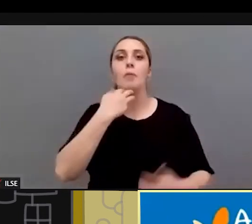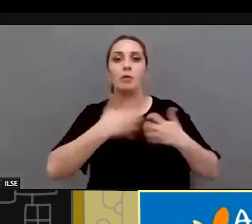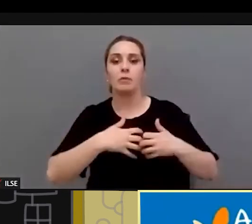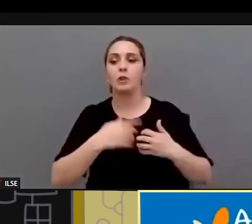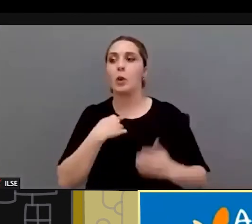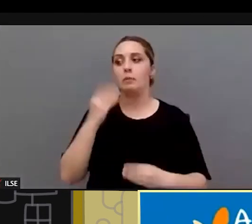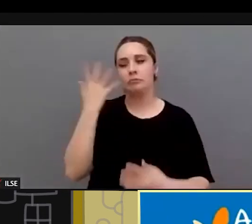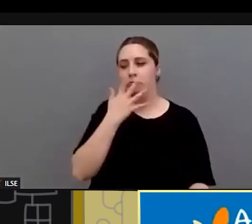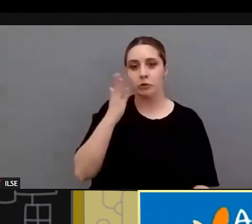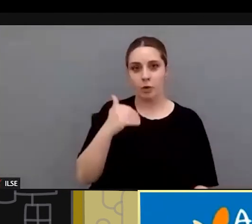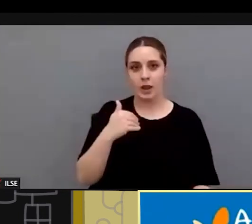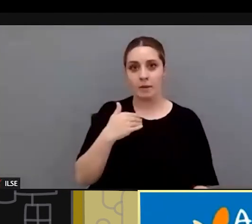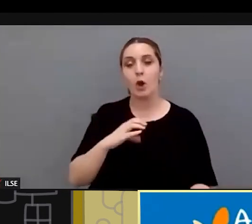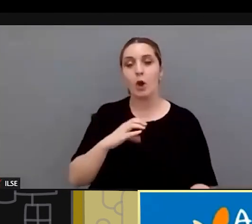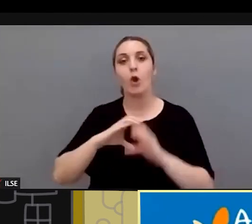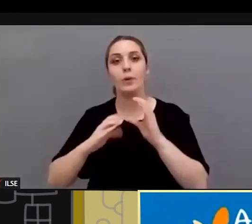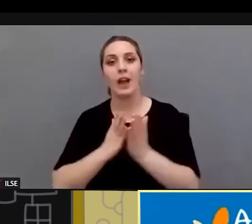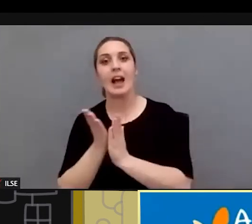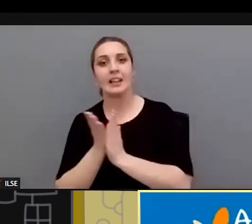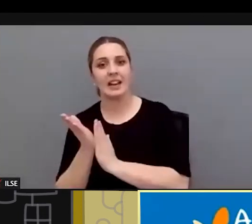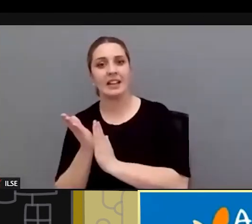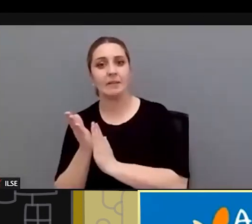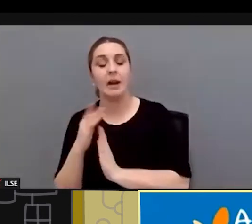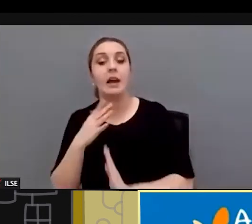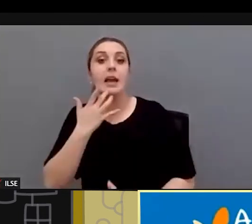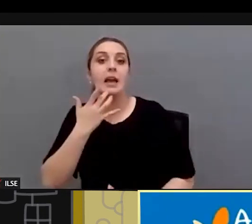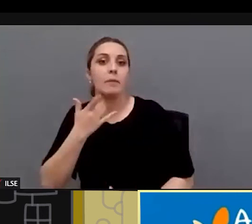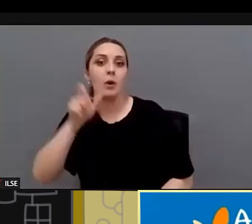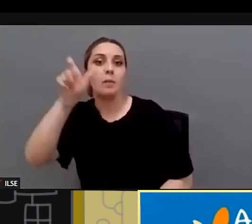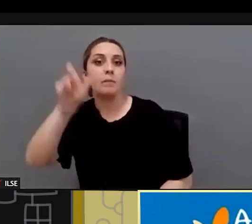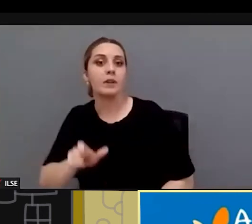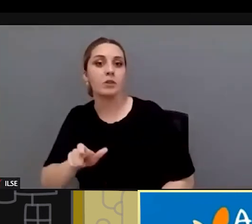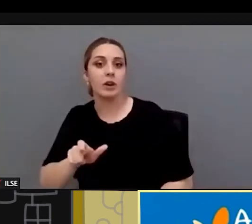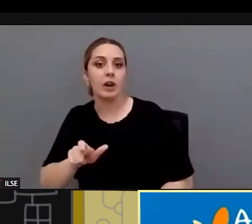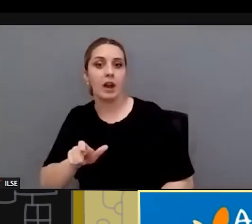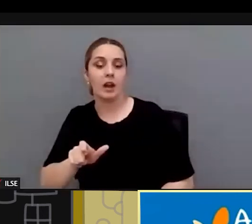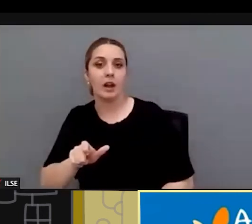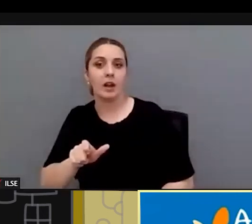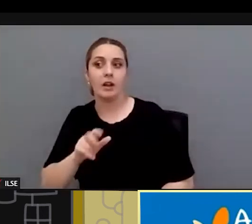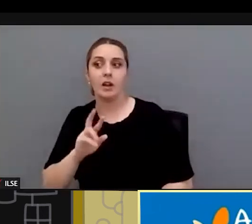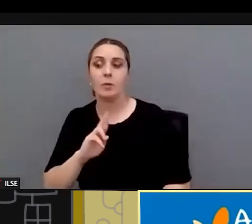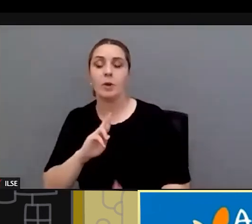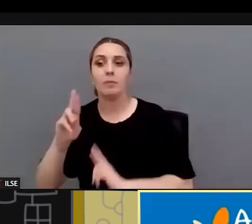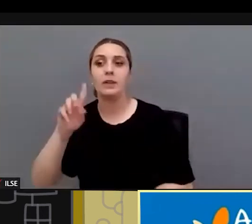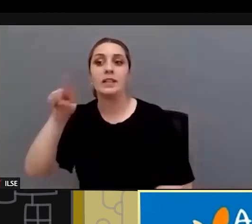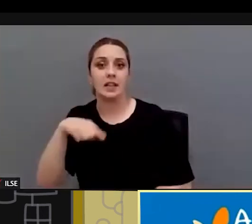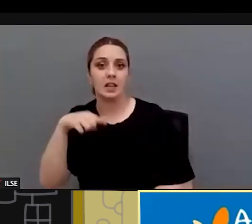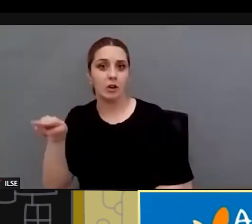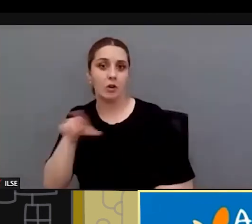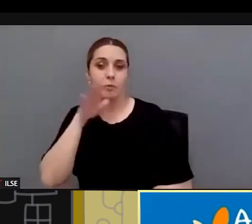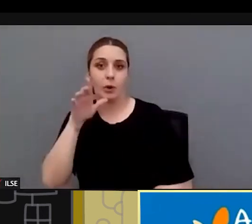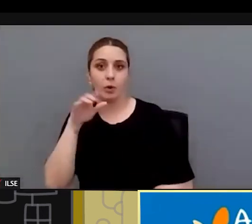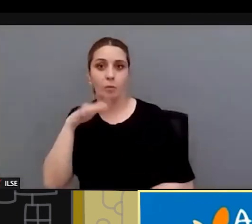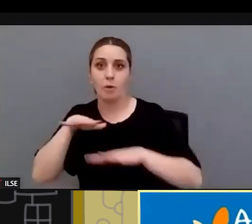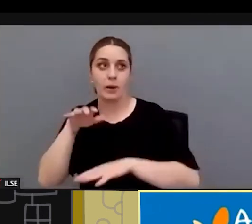pero es que una comunicación alternativa también es el hecho de que una persona responda si no una pregunta porque da su situación de movilidad